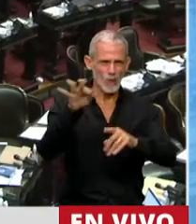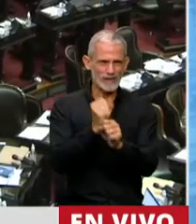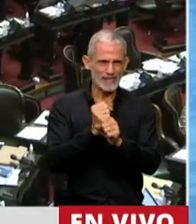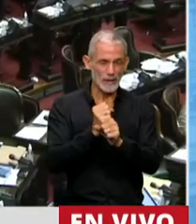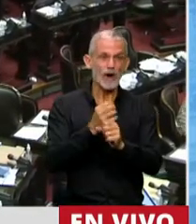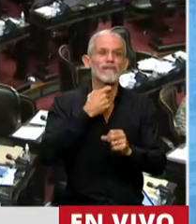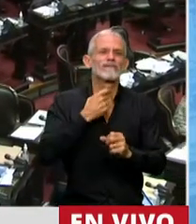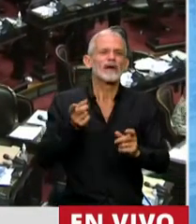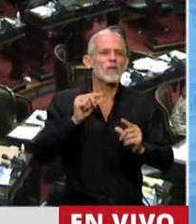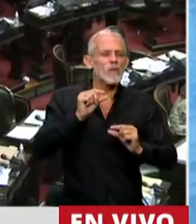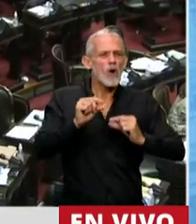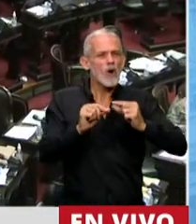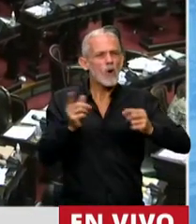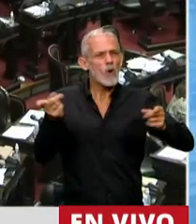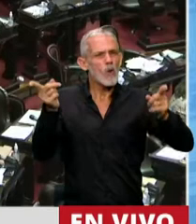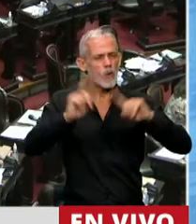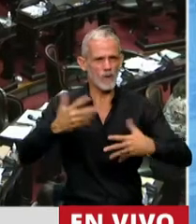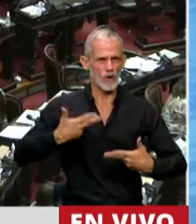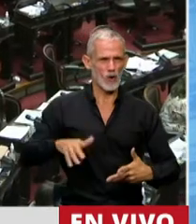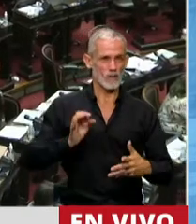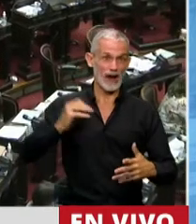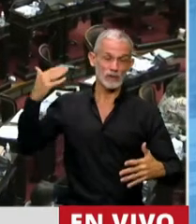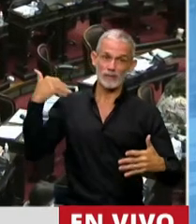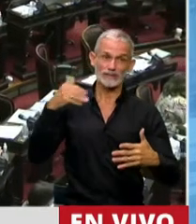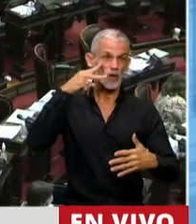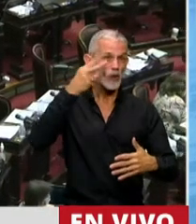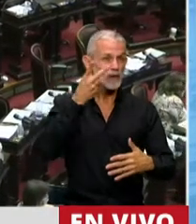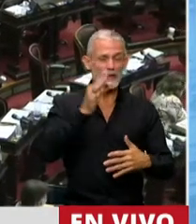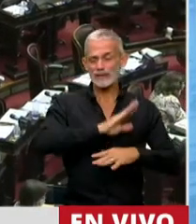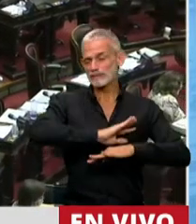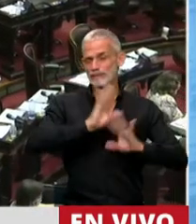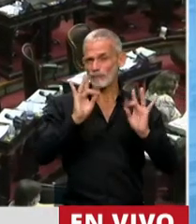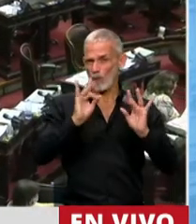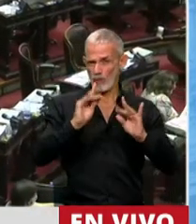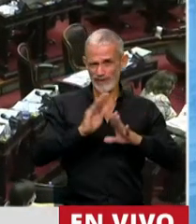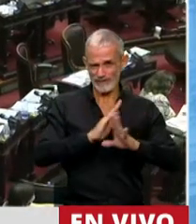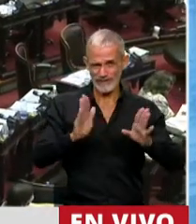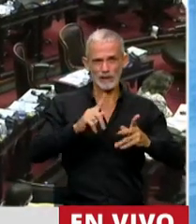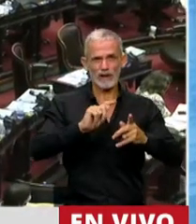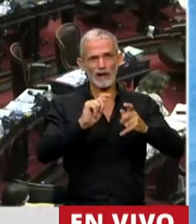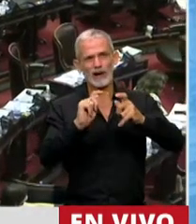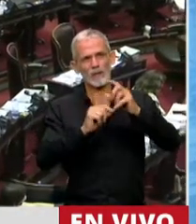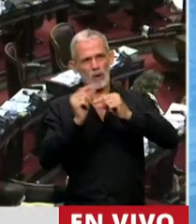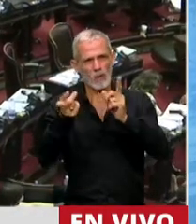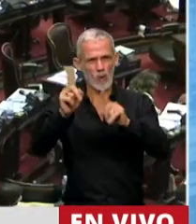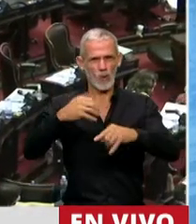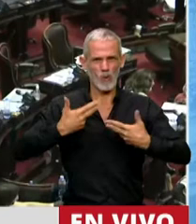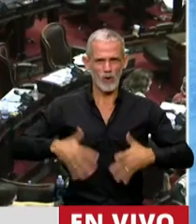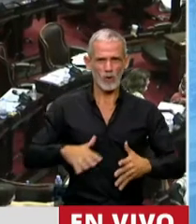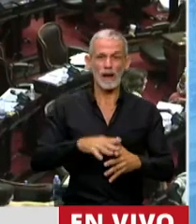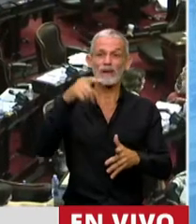a una normalidad de a poco después de un año del 2020 muy complejo. Estamos en una